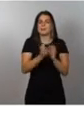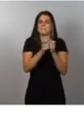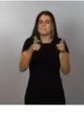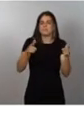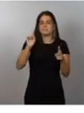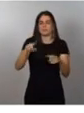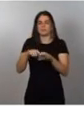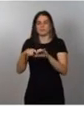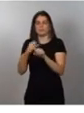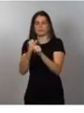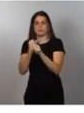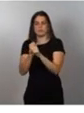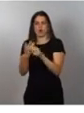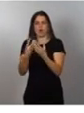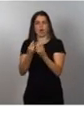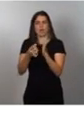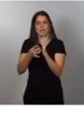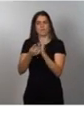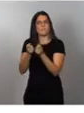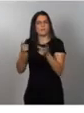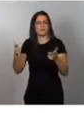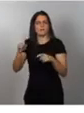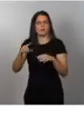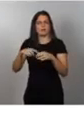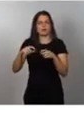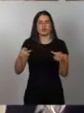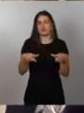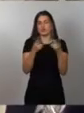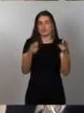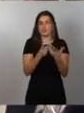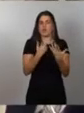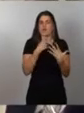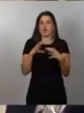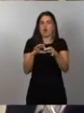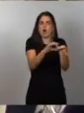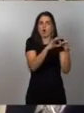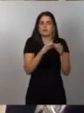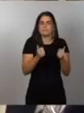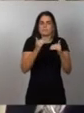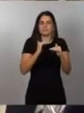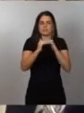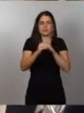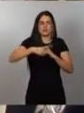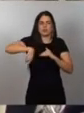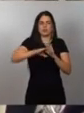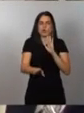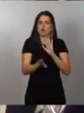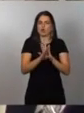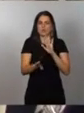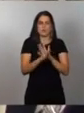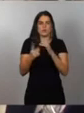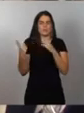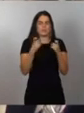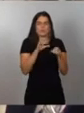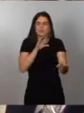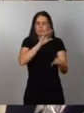y una sociedad mejor conectada y más sostenible. Tenemos que seguir invirtiendo intensamente